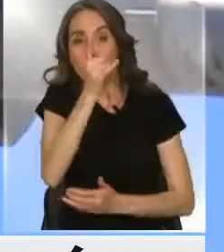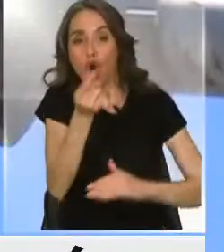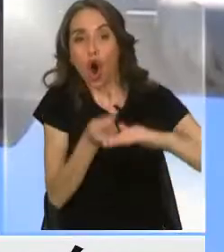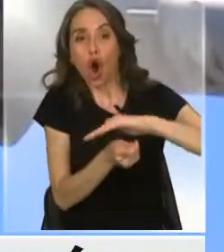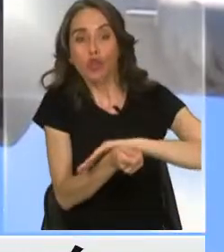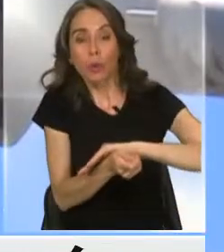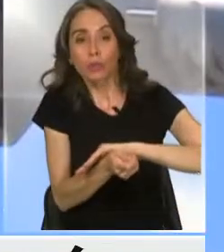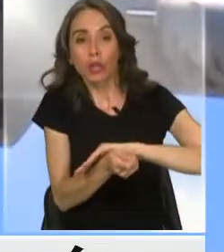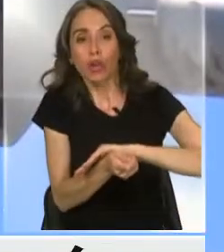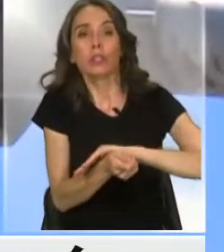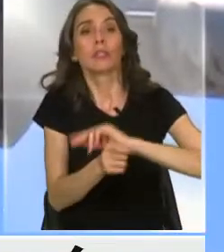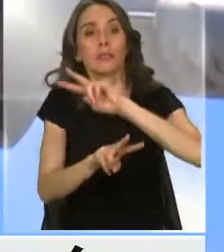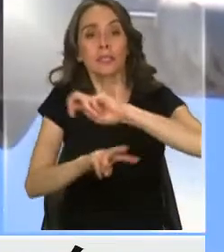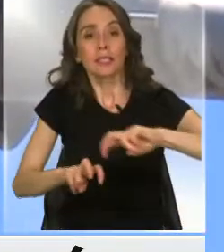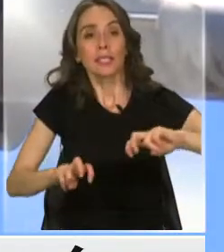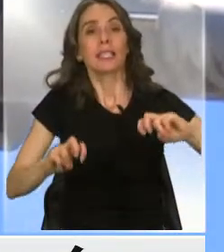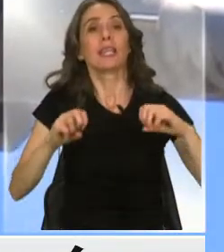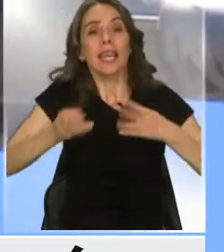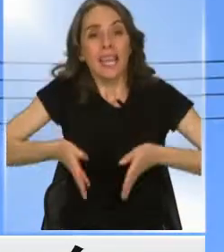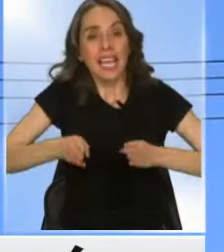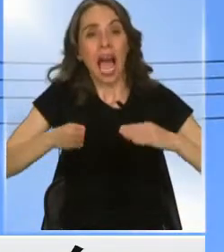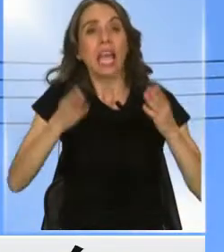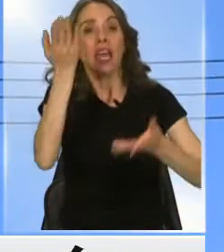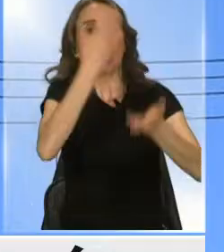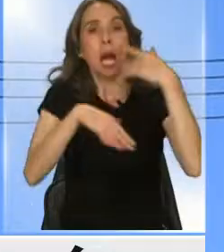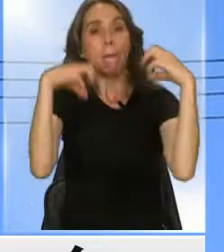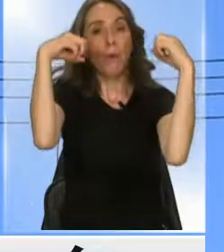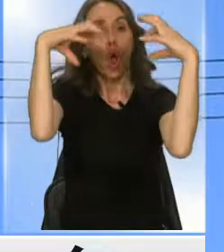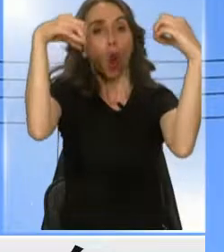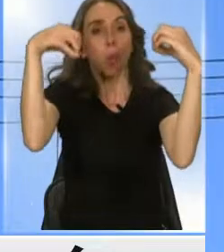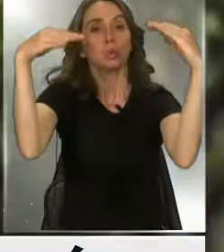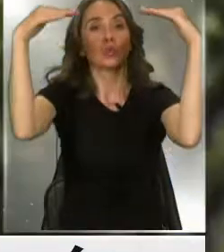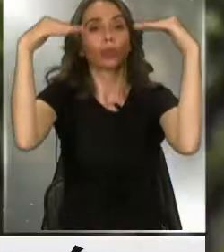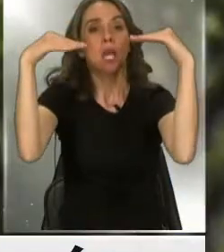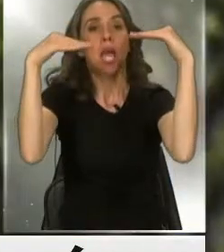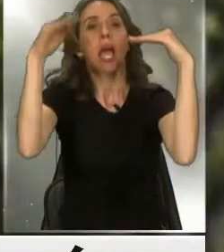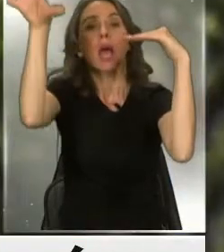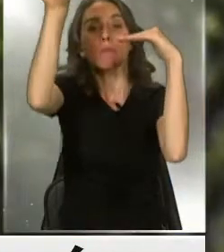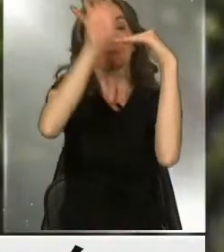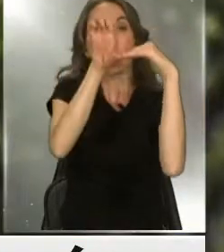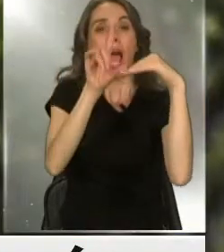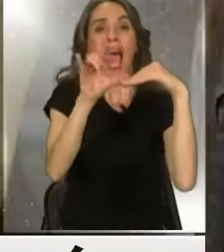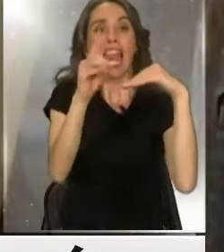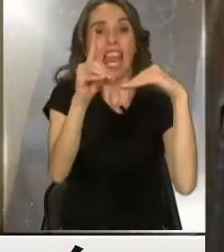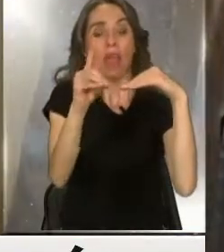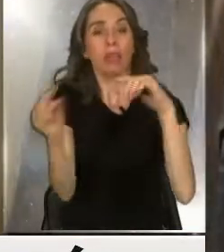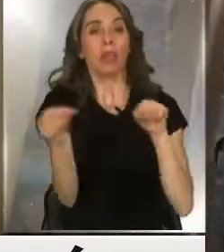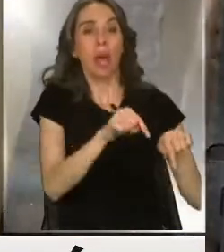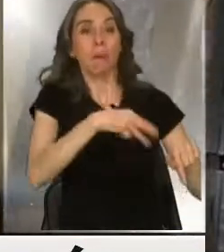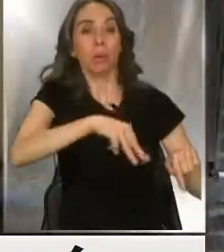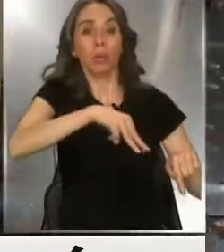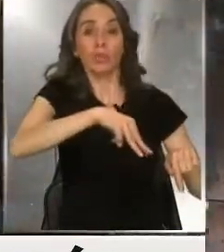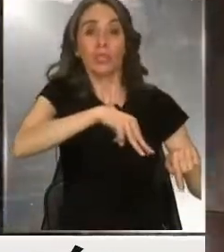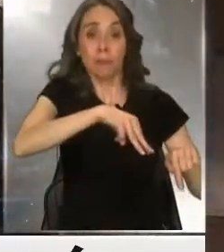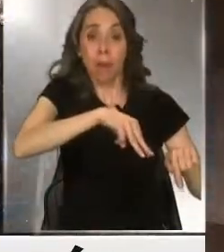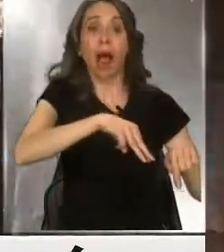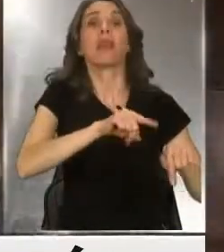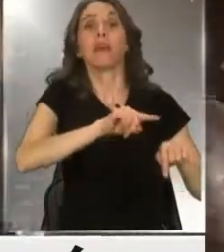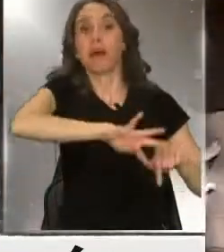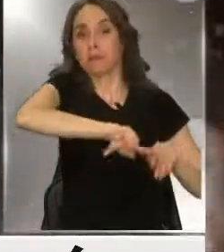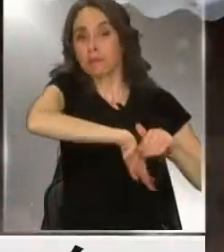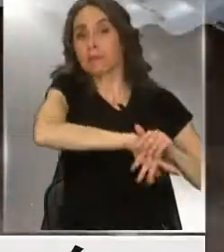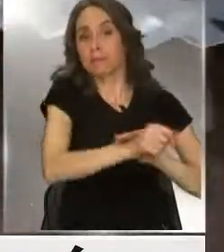conocido como el caso LED, otra polémica se cierne sobre el municipio, justamente por el reparto de agua.